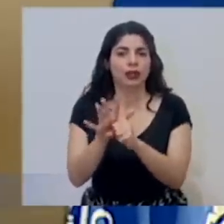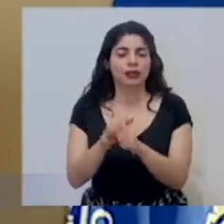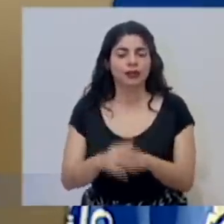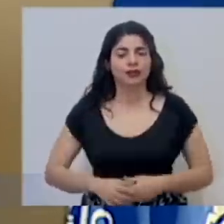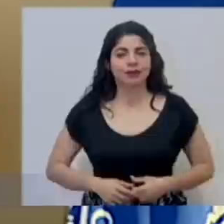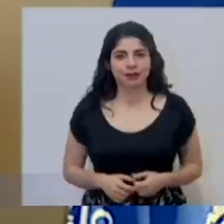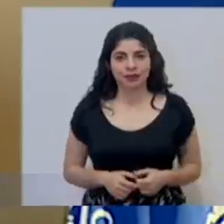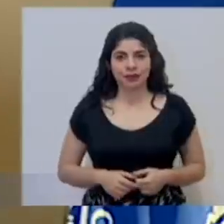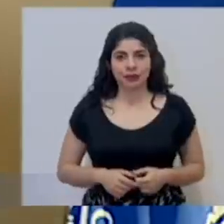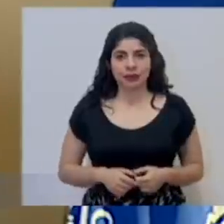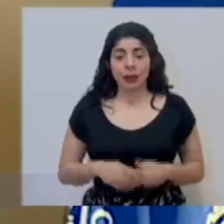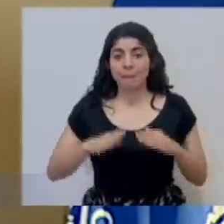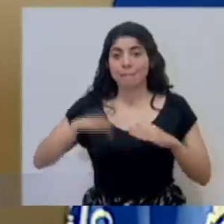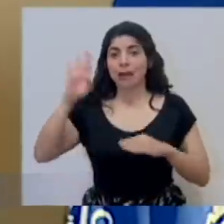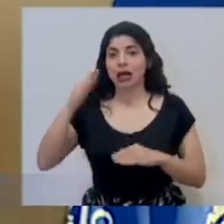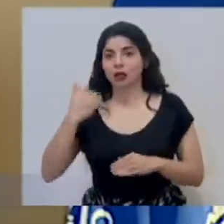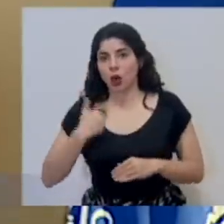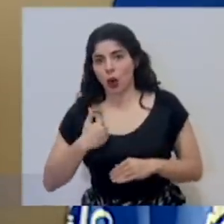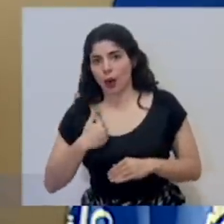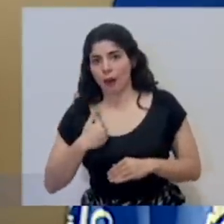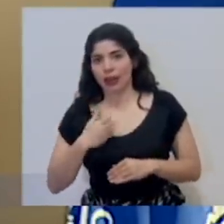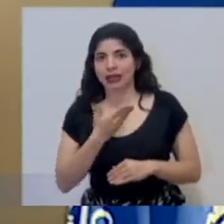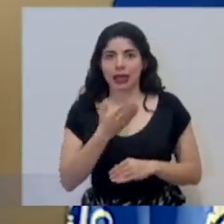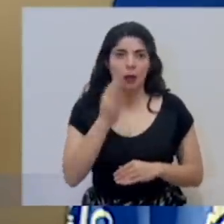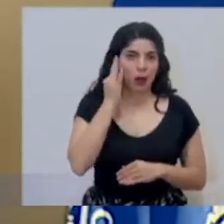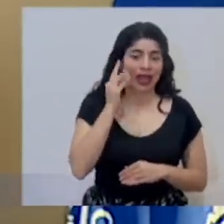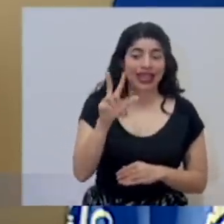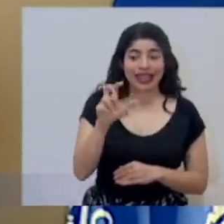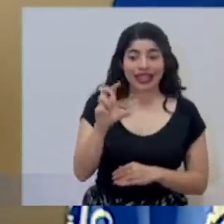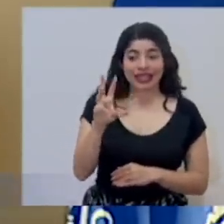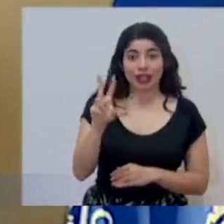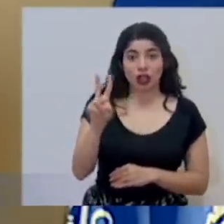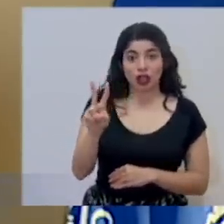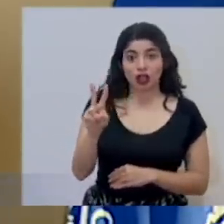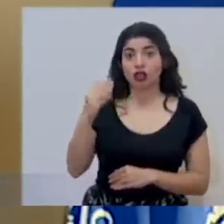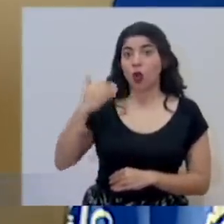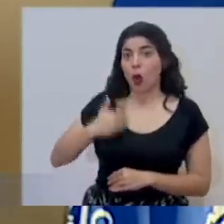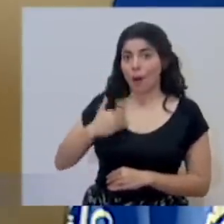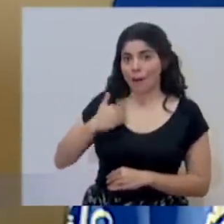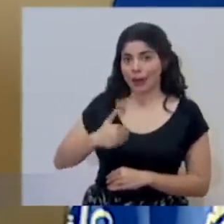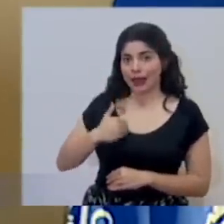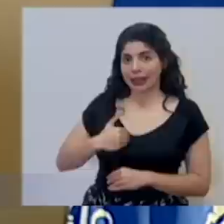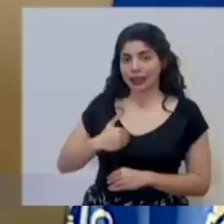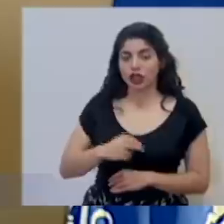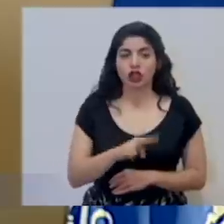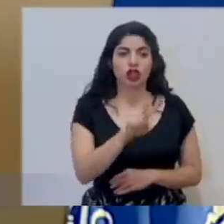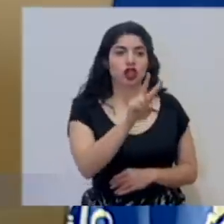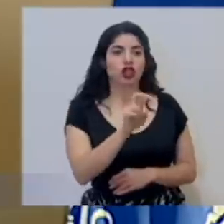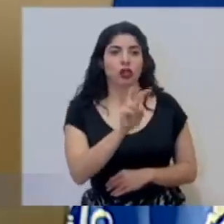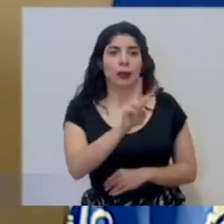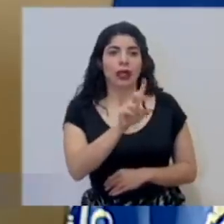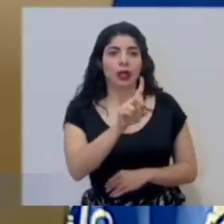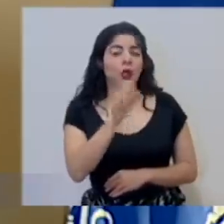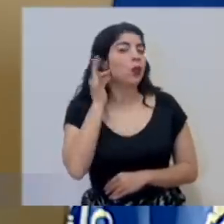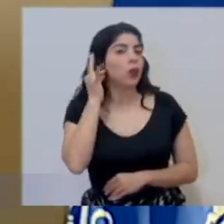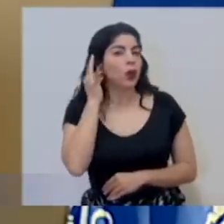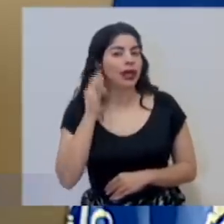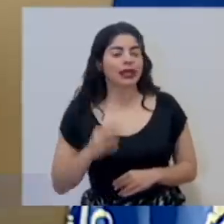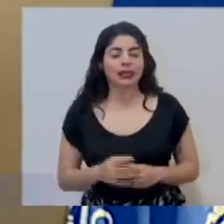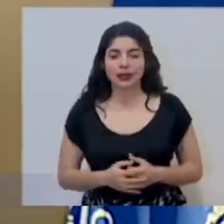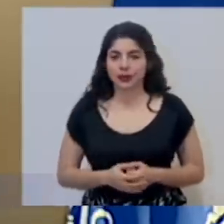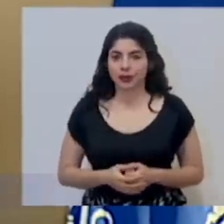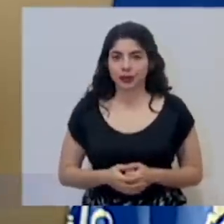-19. Son más hombres que mujeres, son 362 hombres y 221